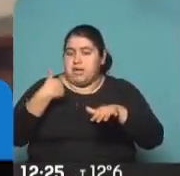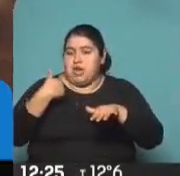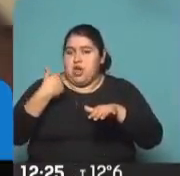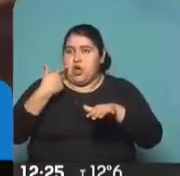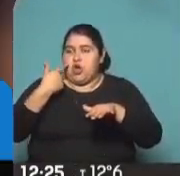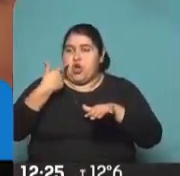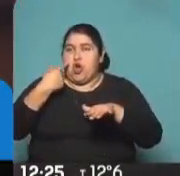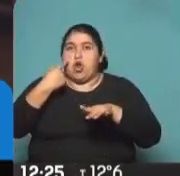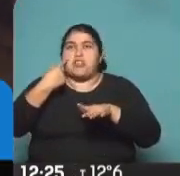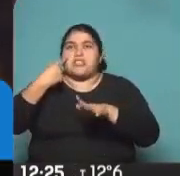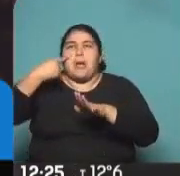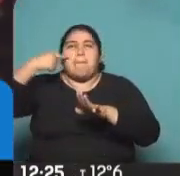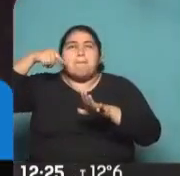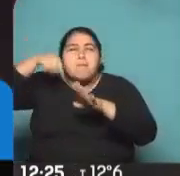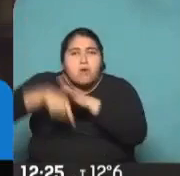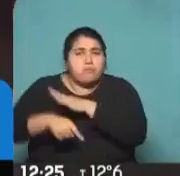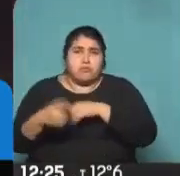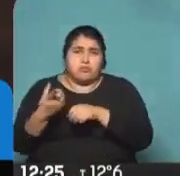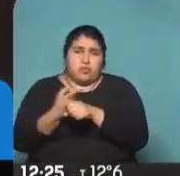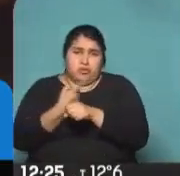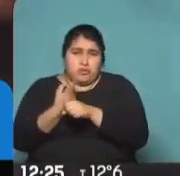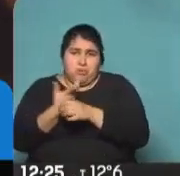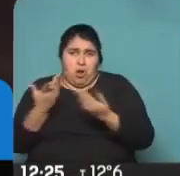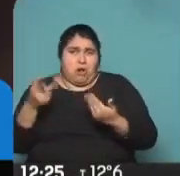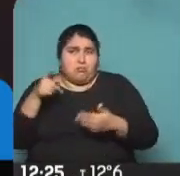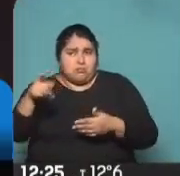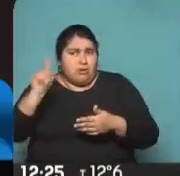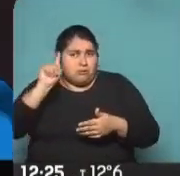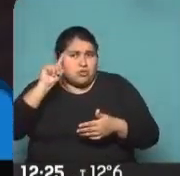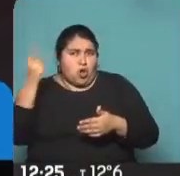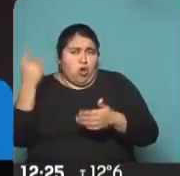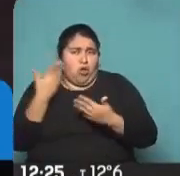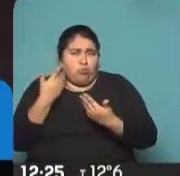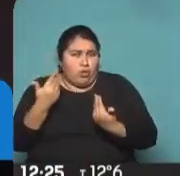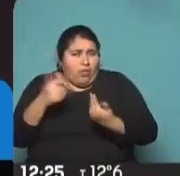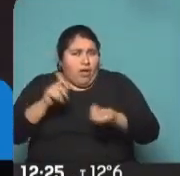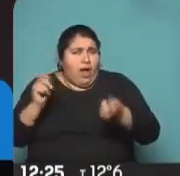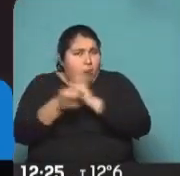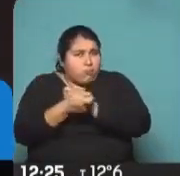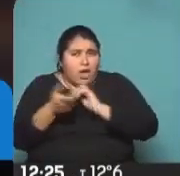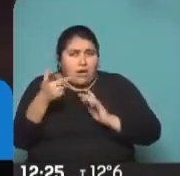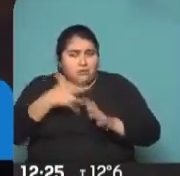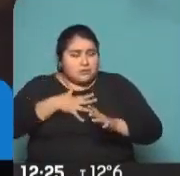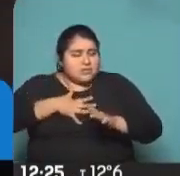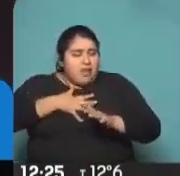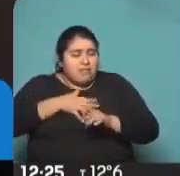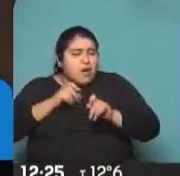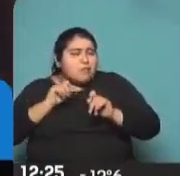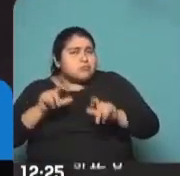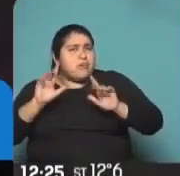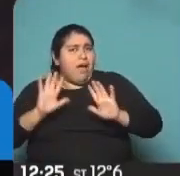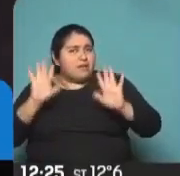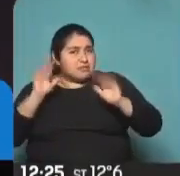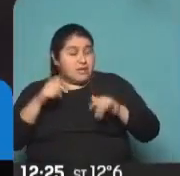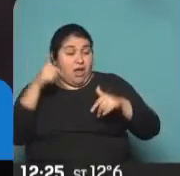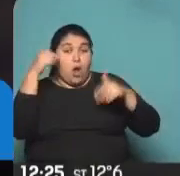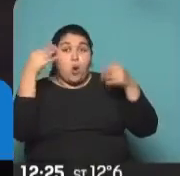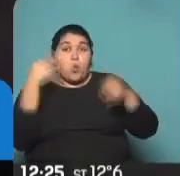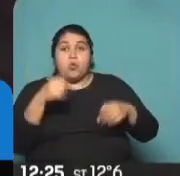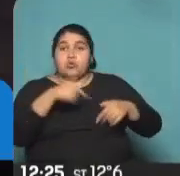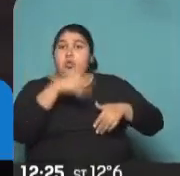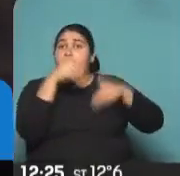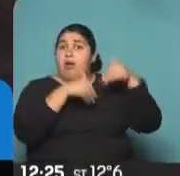en su esencia porque puede cambiar, muy volátil, está sujeto a muchas presiones. Yo creo que en esta elección la cuestión